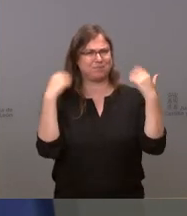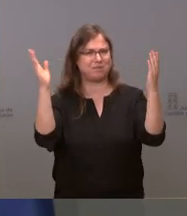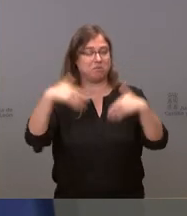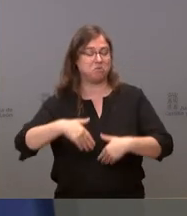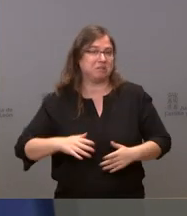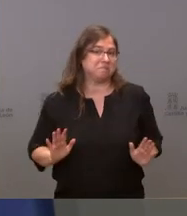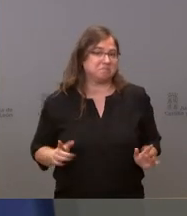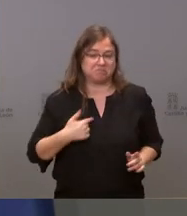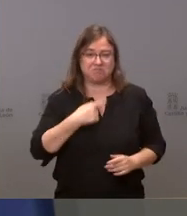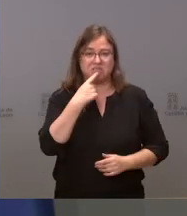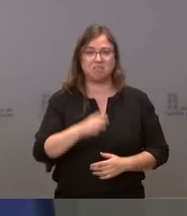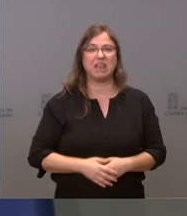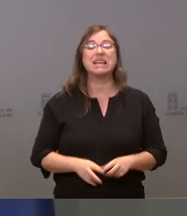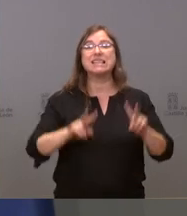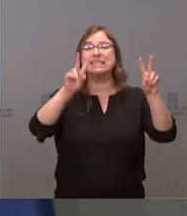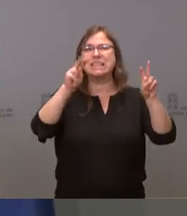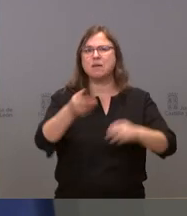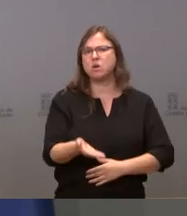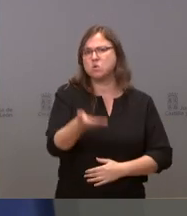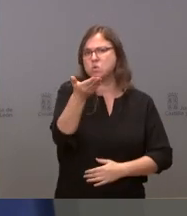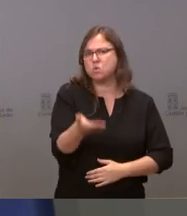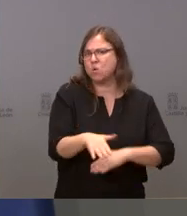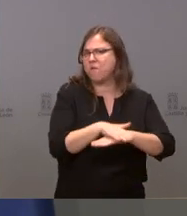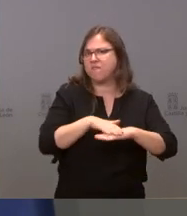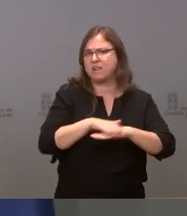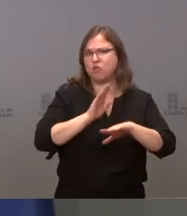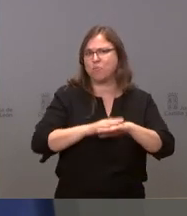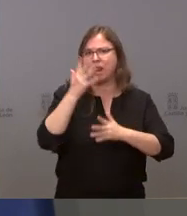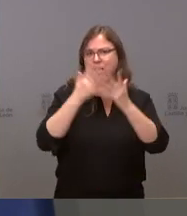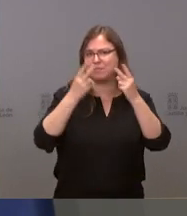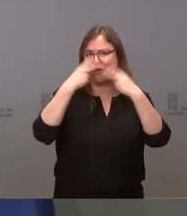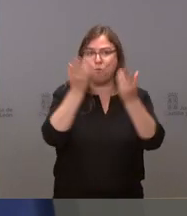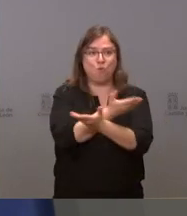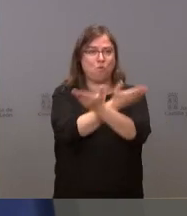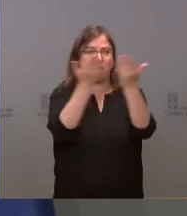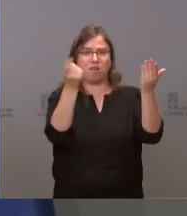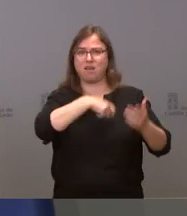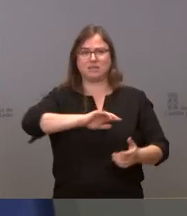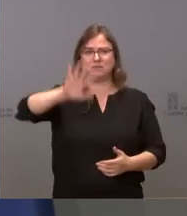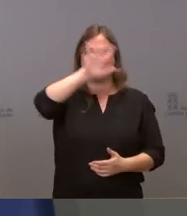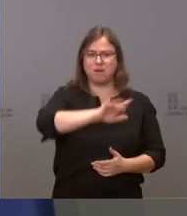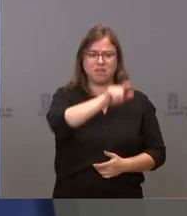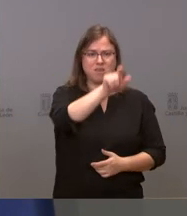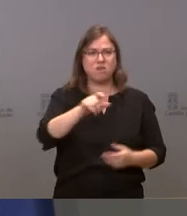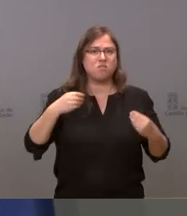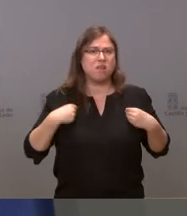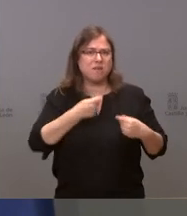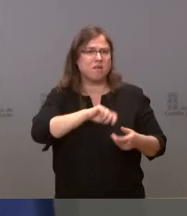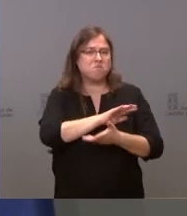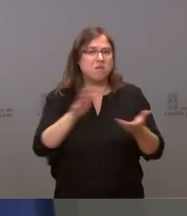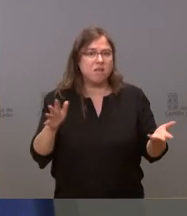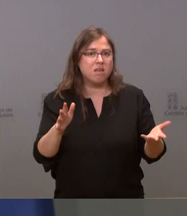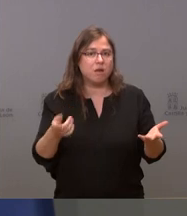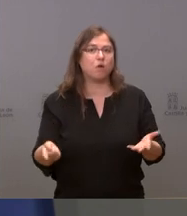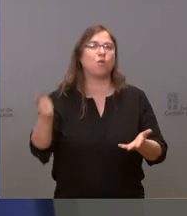decir de esto. Es un asunto esencial para las administraciones públicas, para todas las administraciones públicas, para todos los ciudadanos. Y nuevamente,